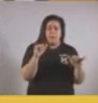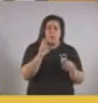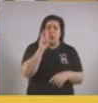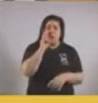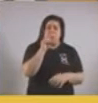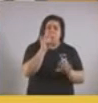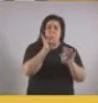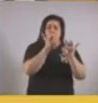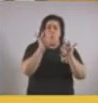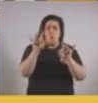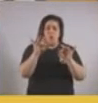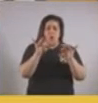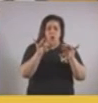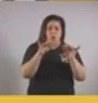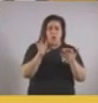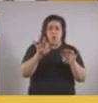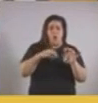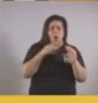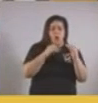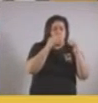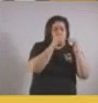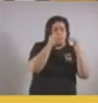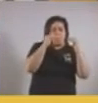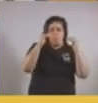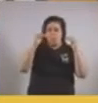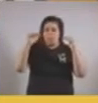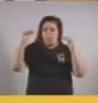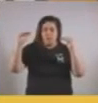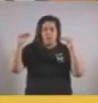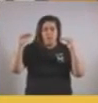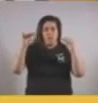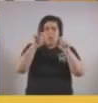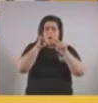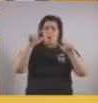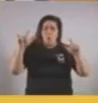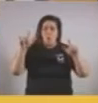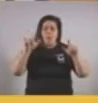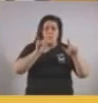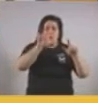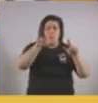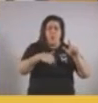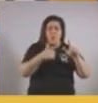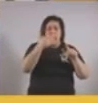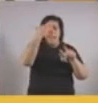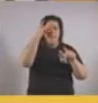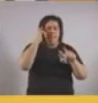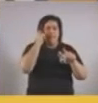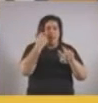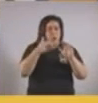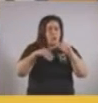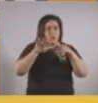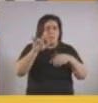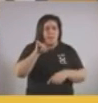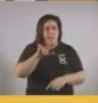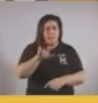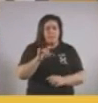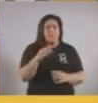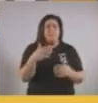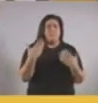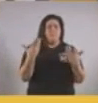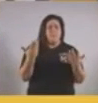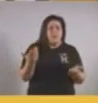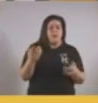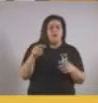tasa de contagio año por año, ve que el aumento se da a partir de los 15. Con lo cual, el mayor riesgo de